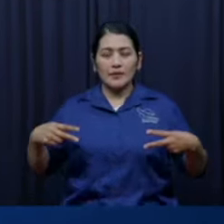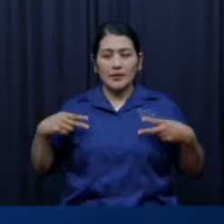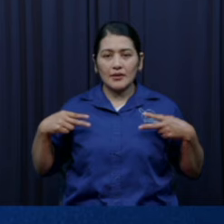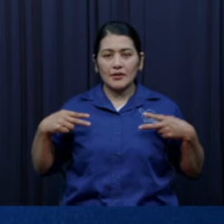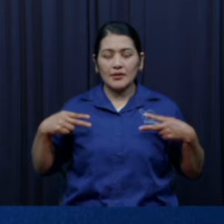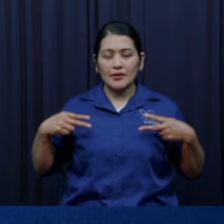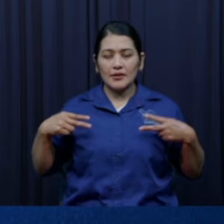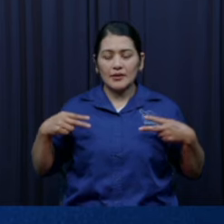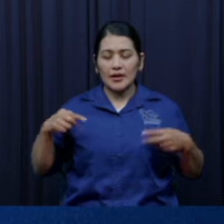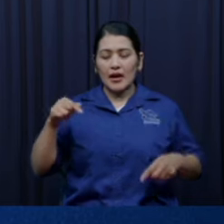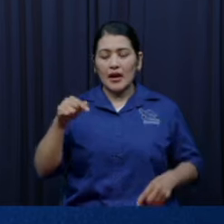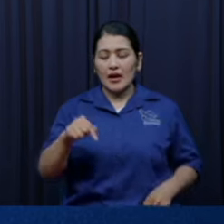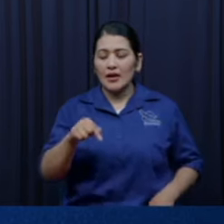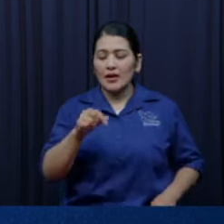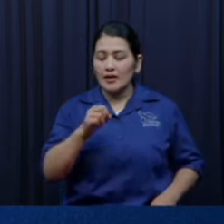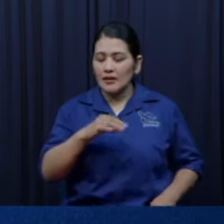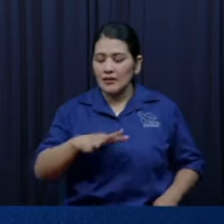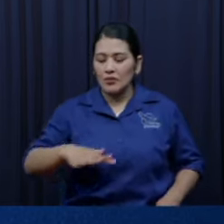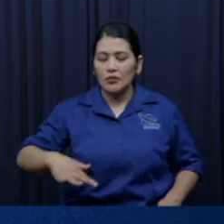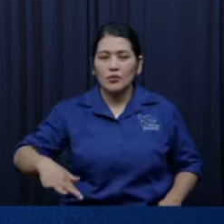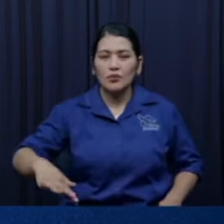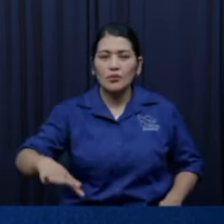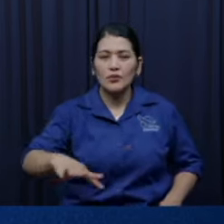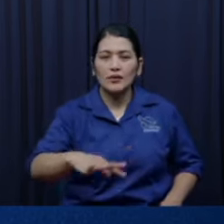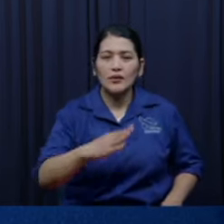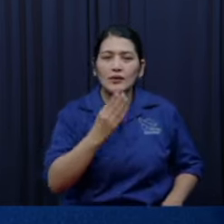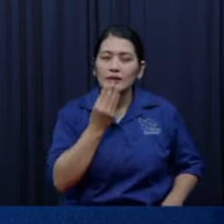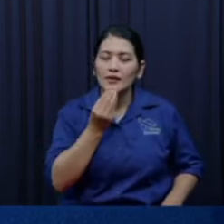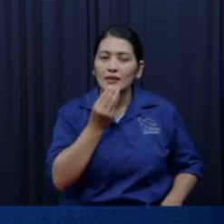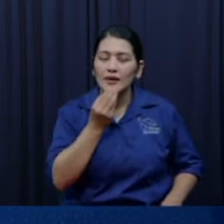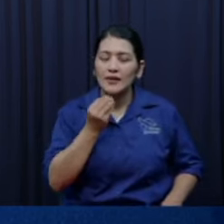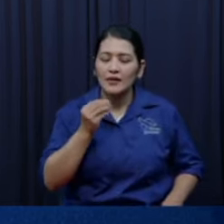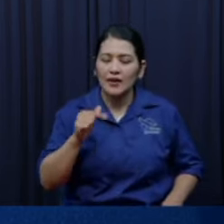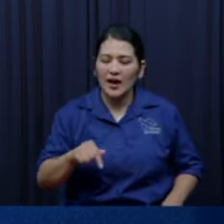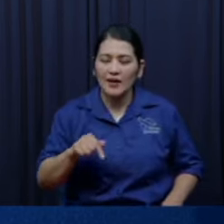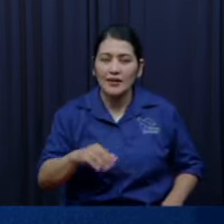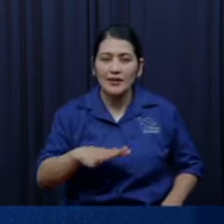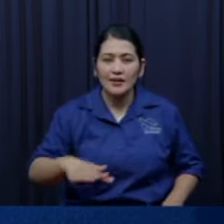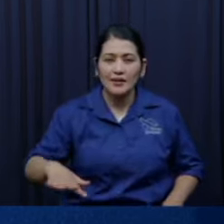un mapa, yo creo que aquí tengo uno rápidamente, vamos a ver.